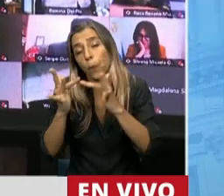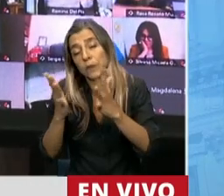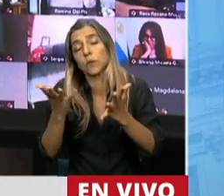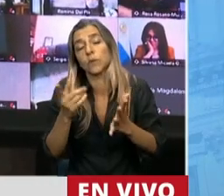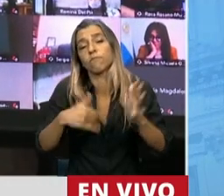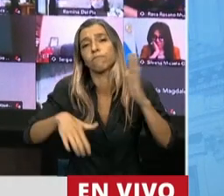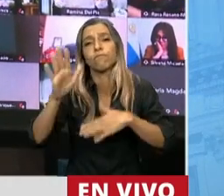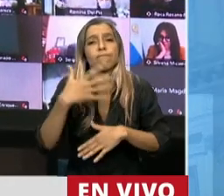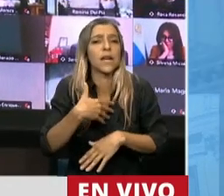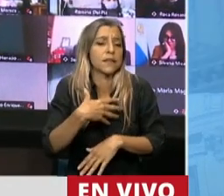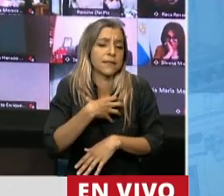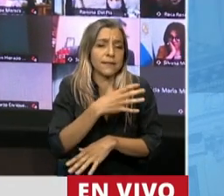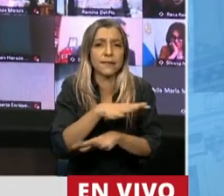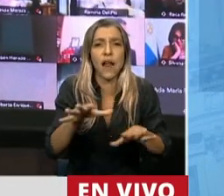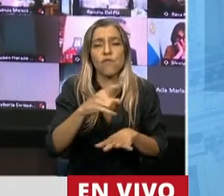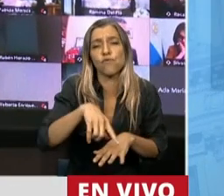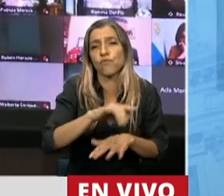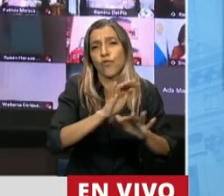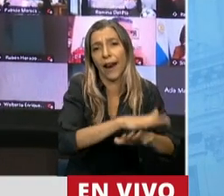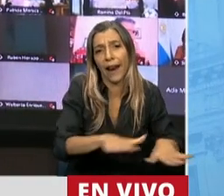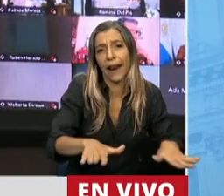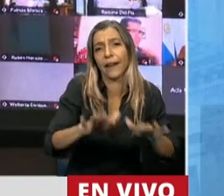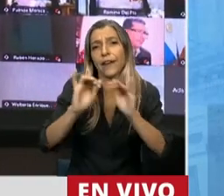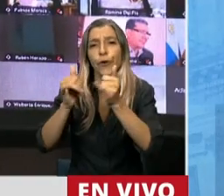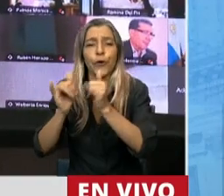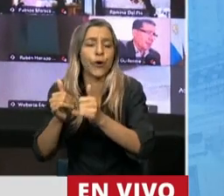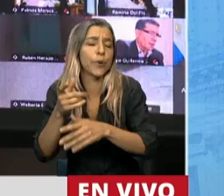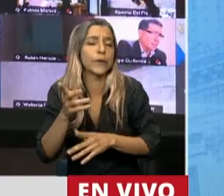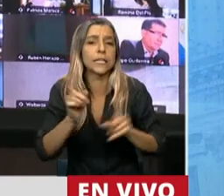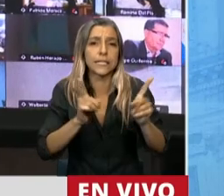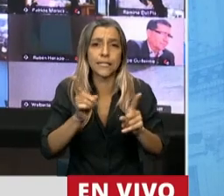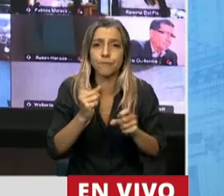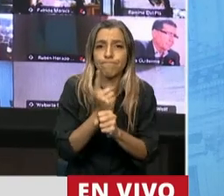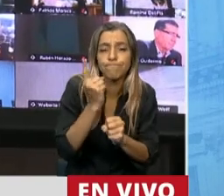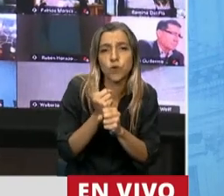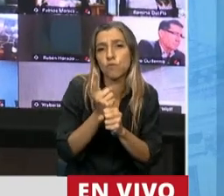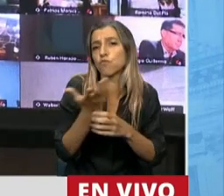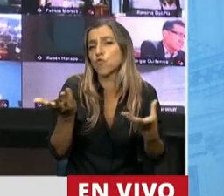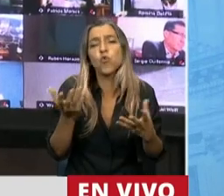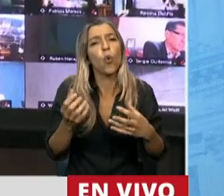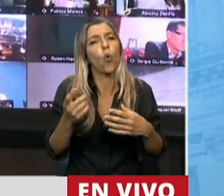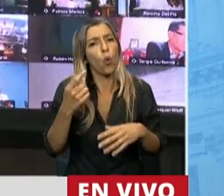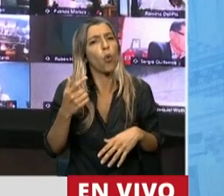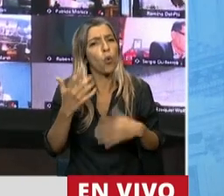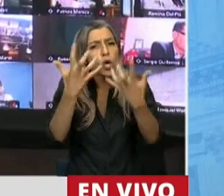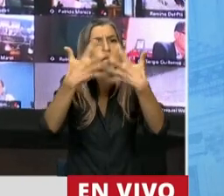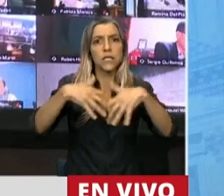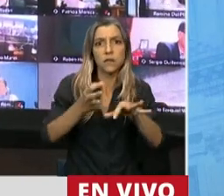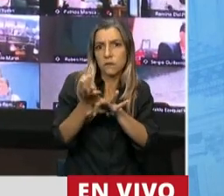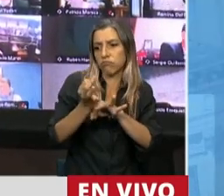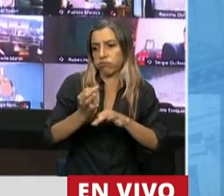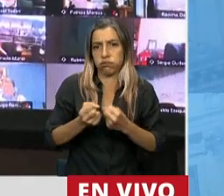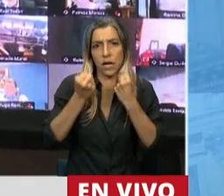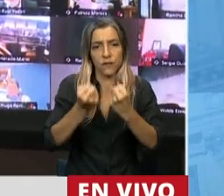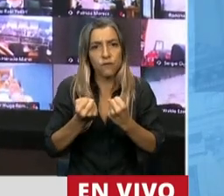niños y jóvenes no pudo tener, a pesar de los grandes esfuerzos del sistema educativo, de los docentes, los